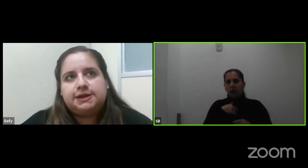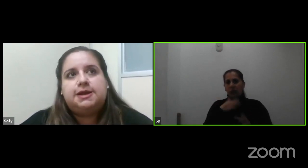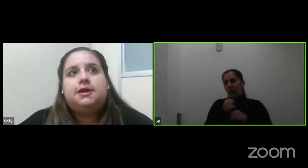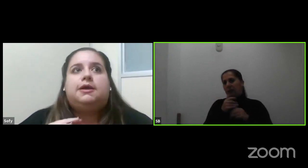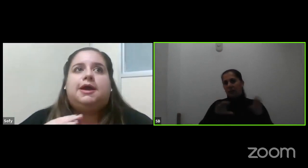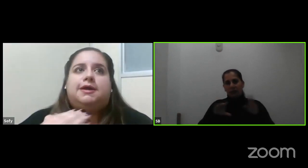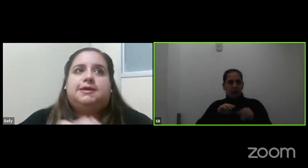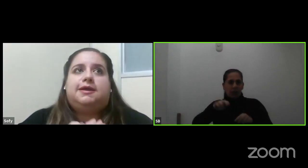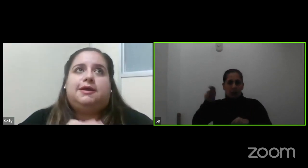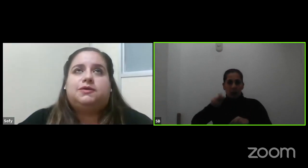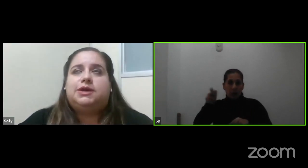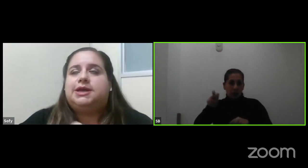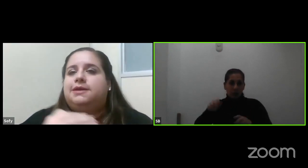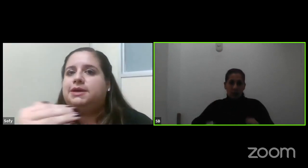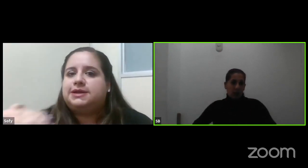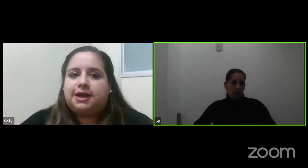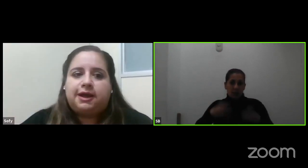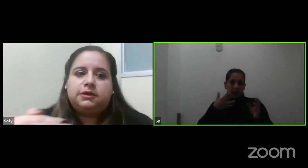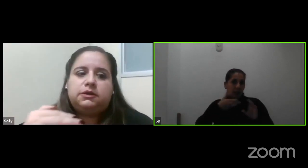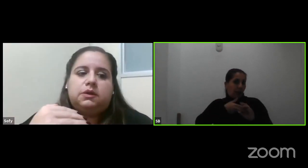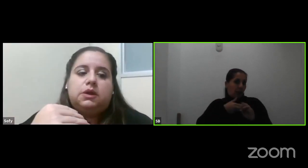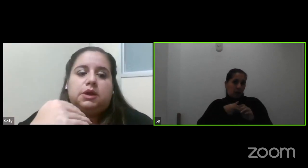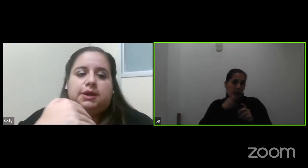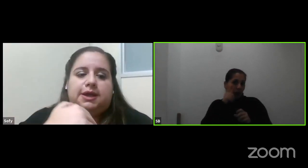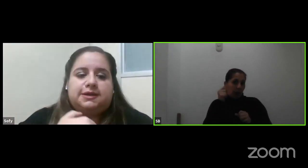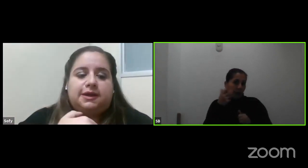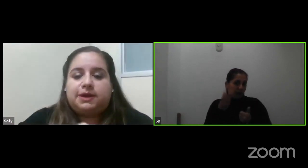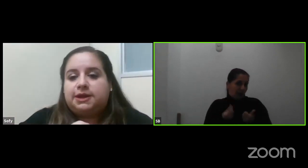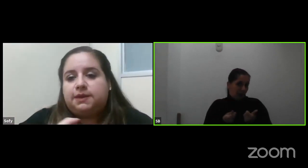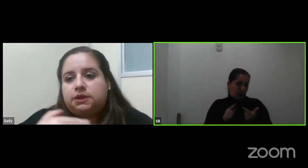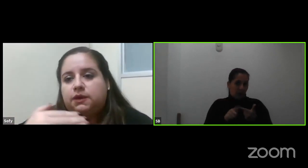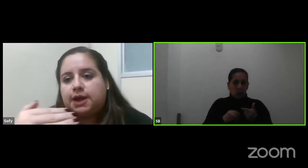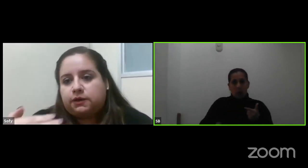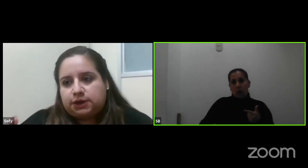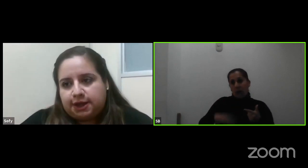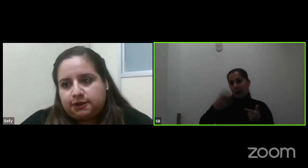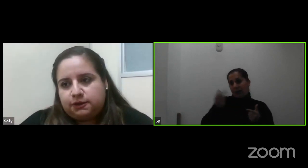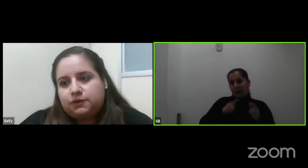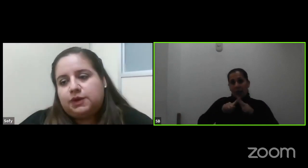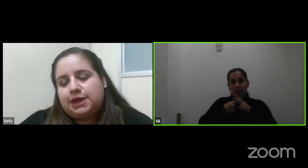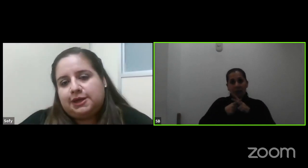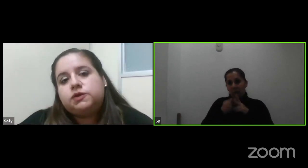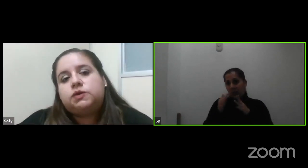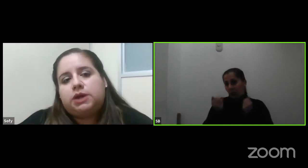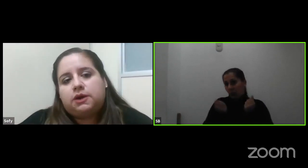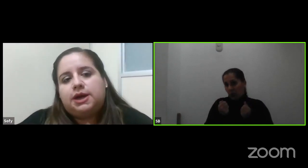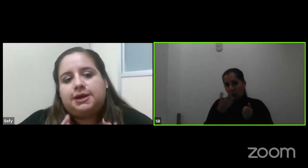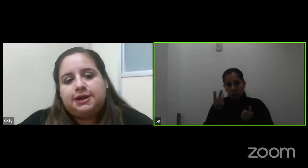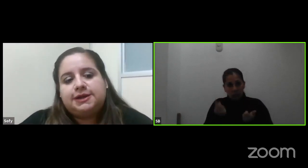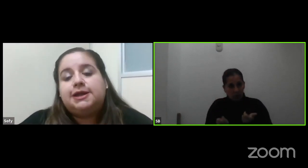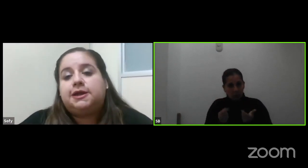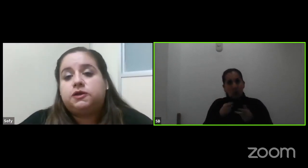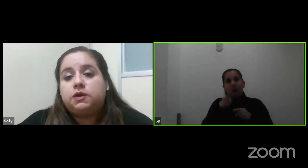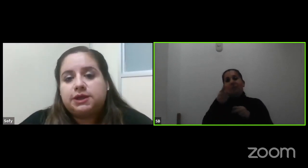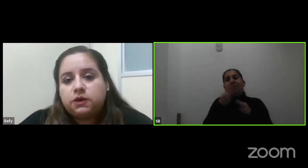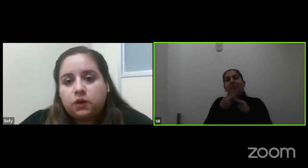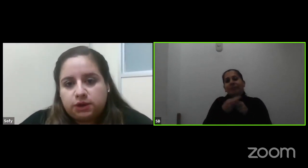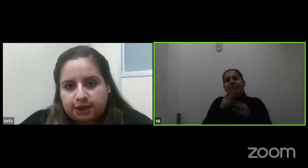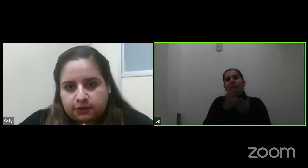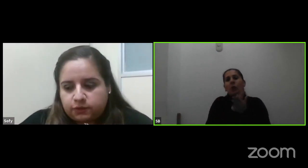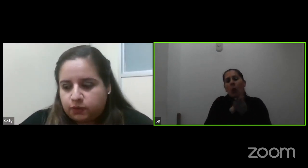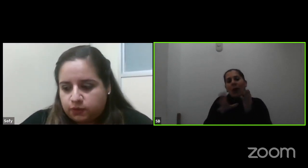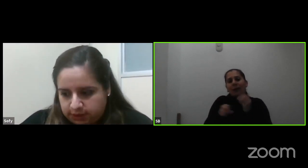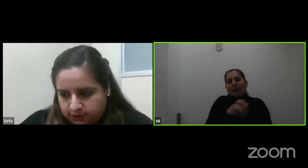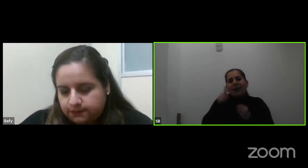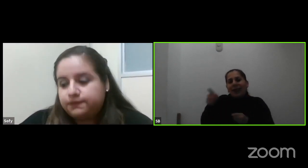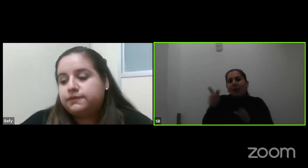mudanzas gasta de gasolina al mes tanto gasta de mantenimiento de carro tanto eso es una hoja anexa y eso lo hace un